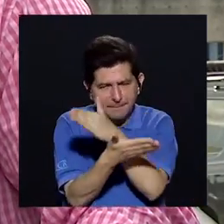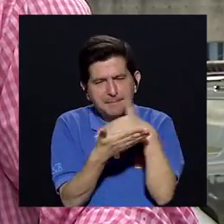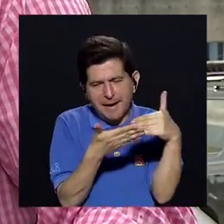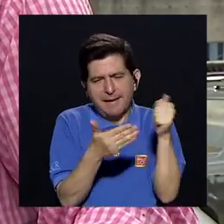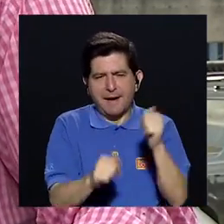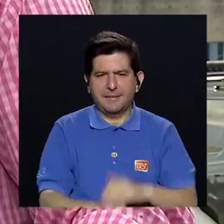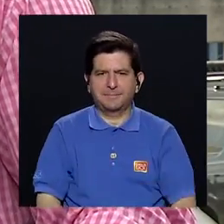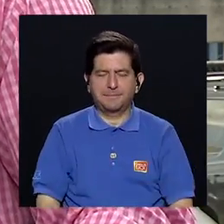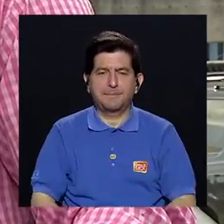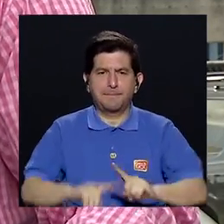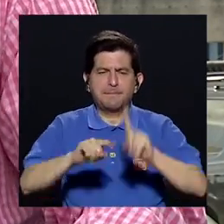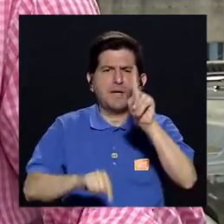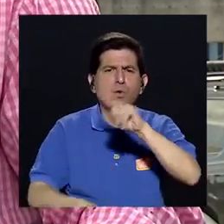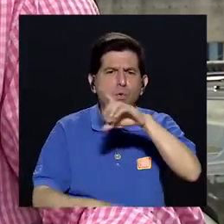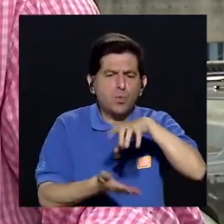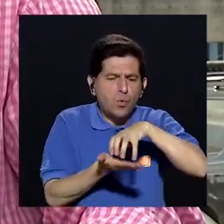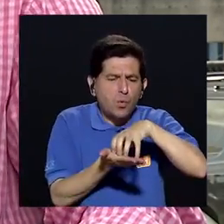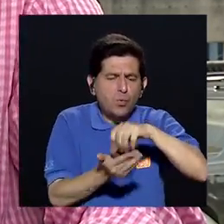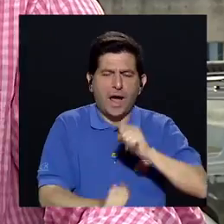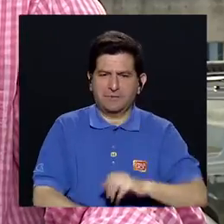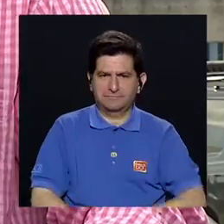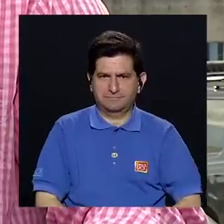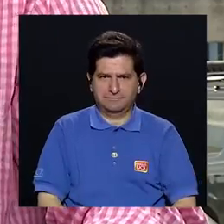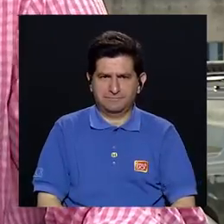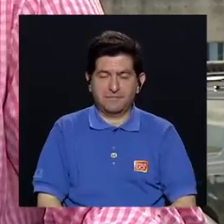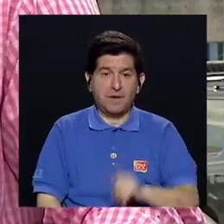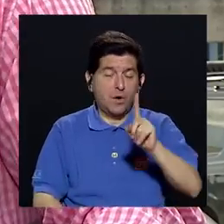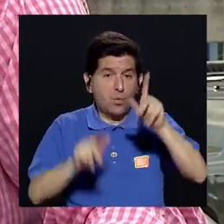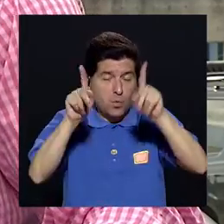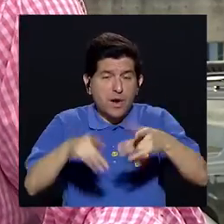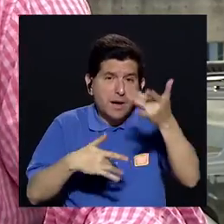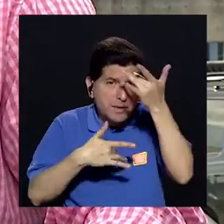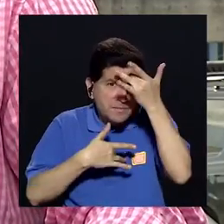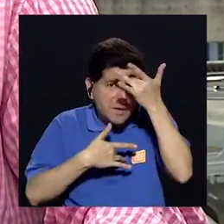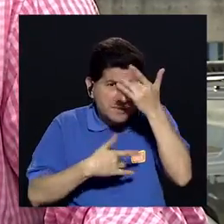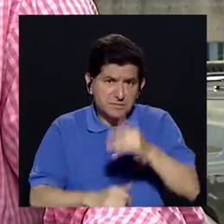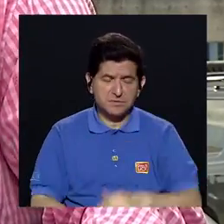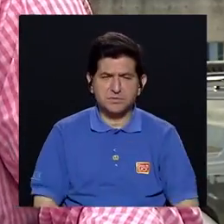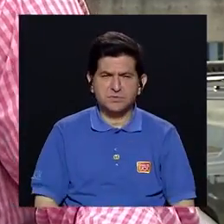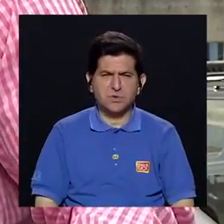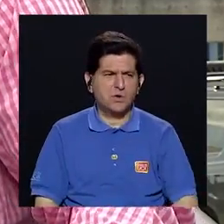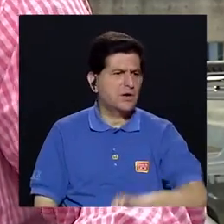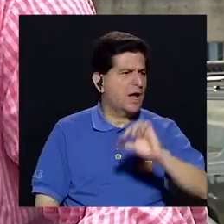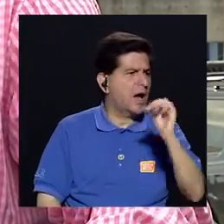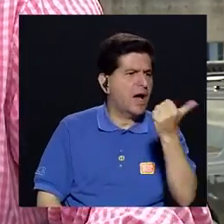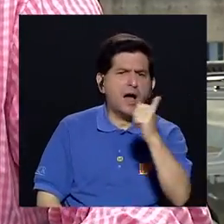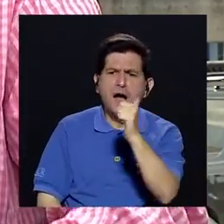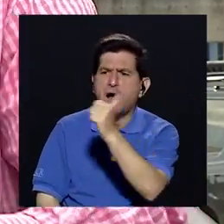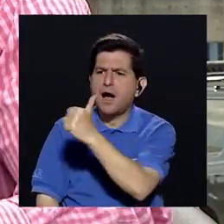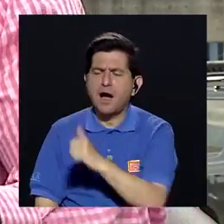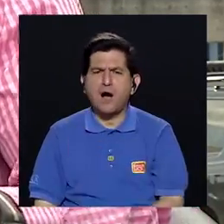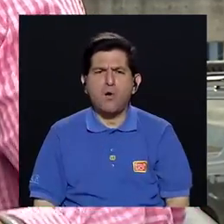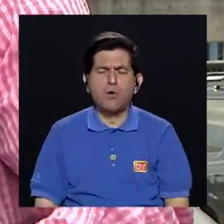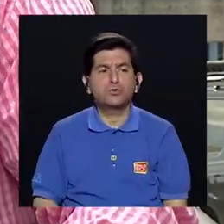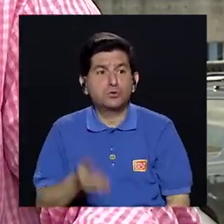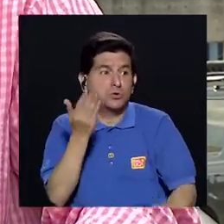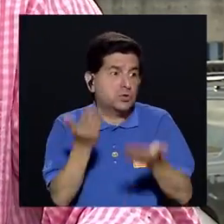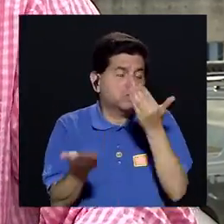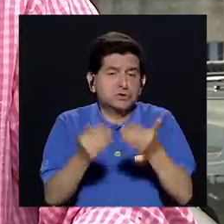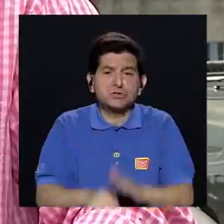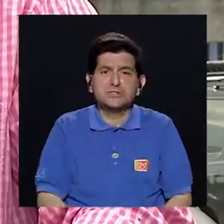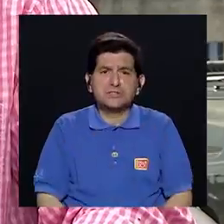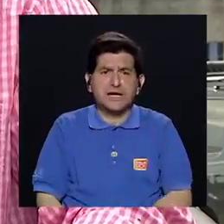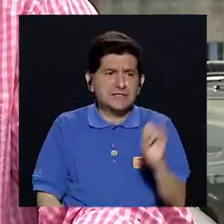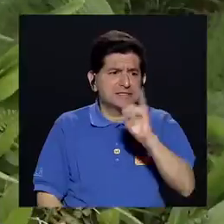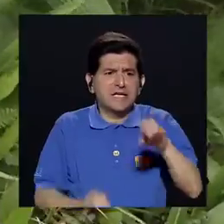bloque Pero me queda una duda, y es que una persona enferma ¿A cuántas personas más puede, podría eventualmente